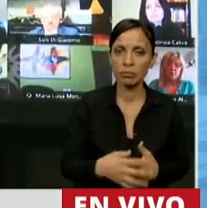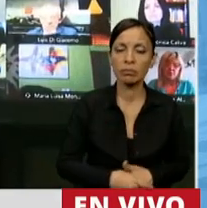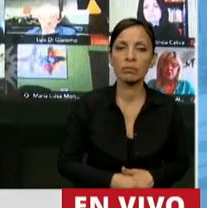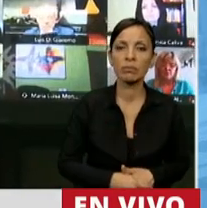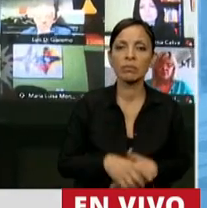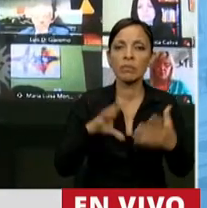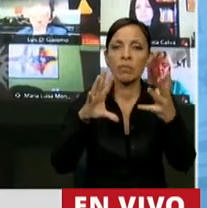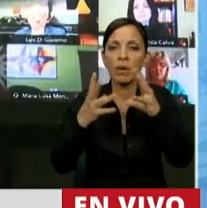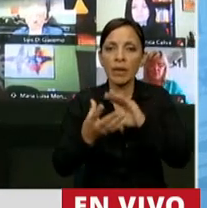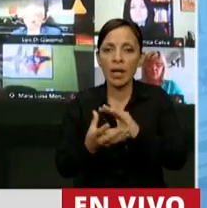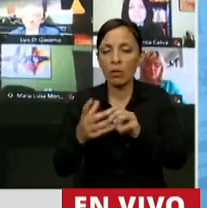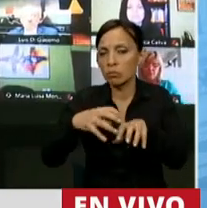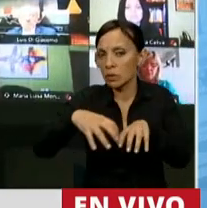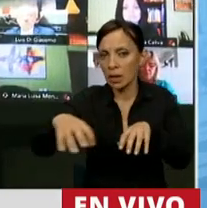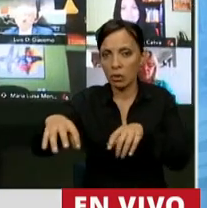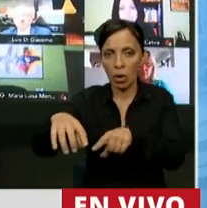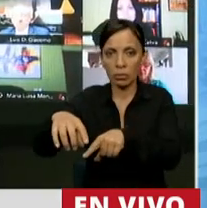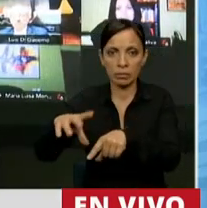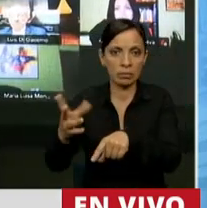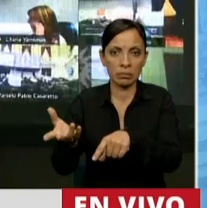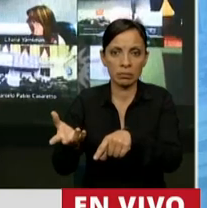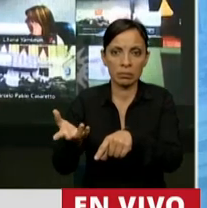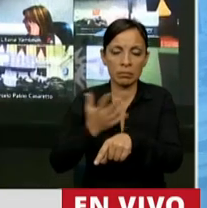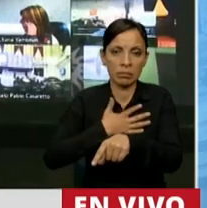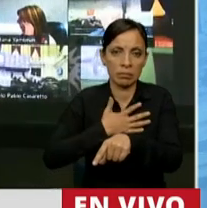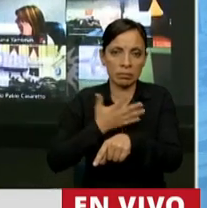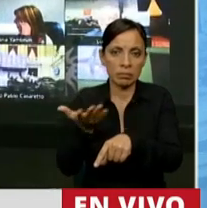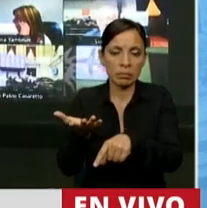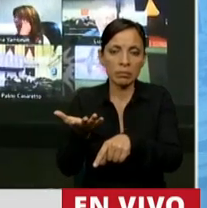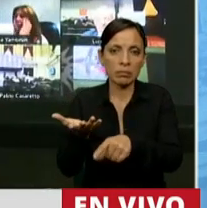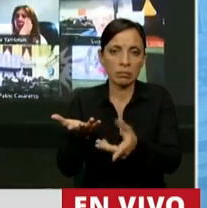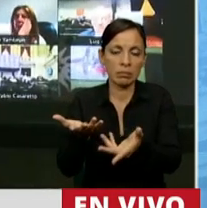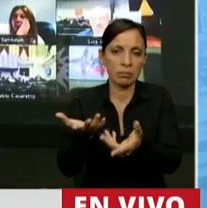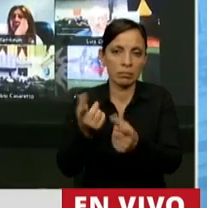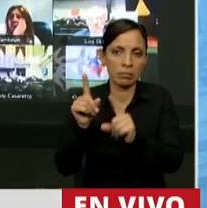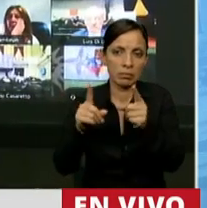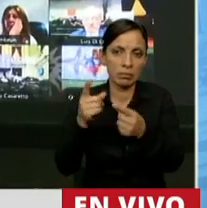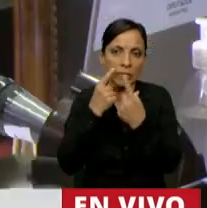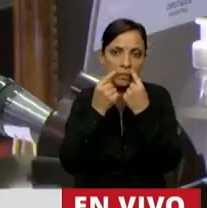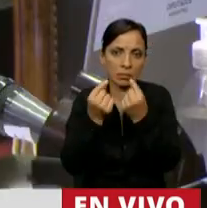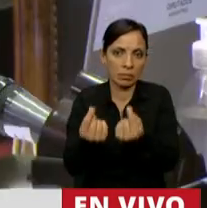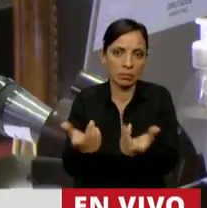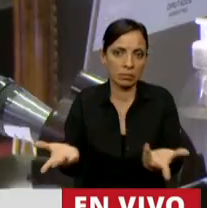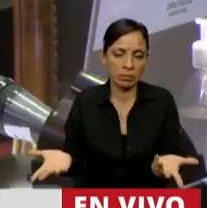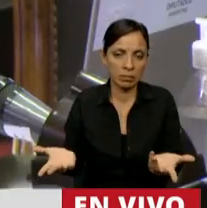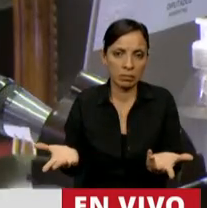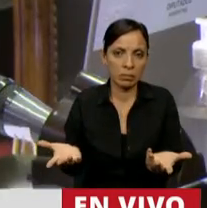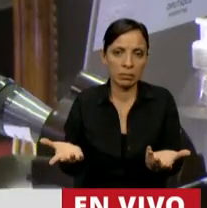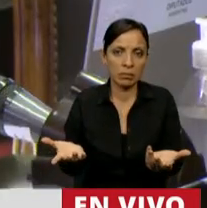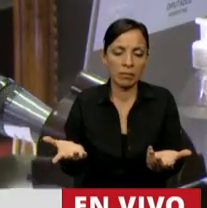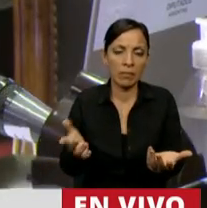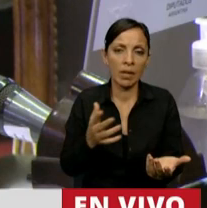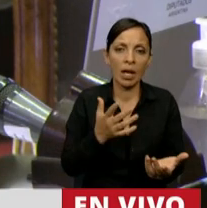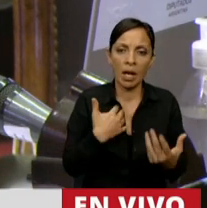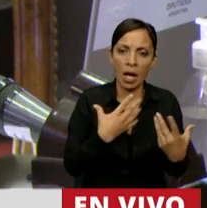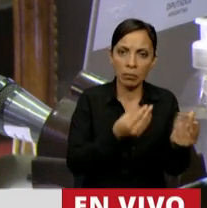un método de un sector muy lamentable de ejercer ese reclamo, una solidaridad de todo